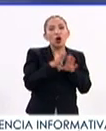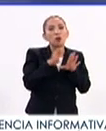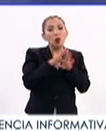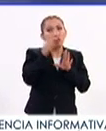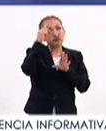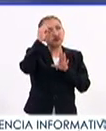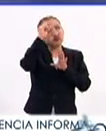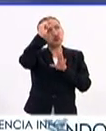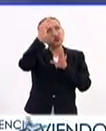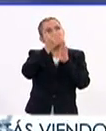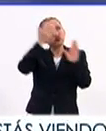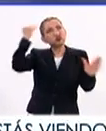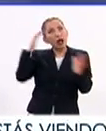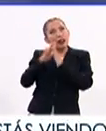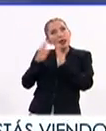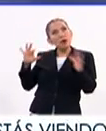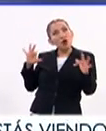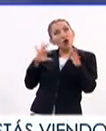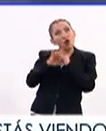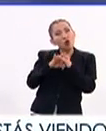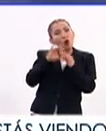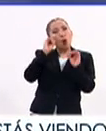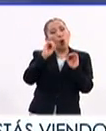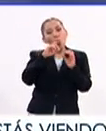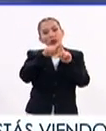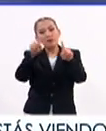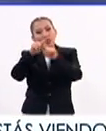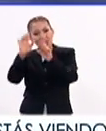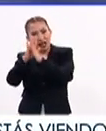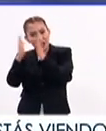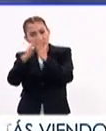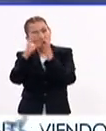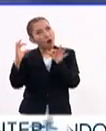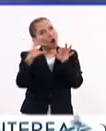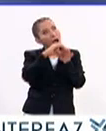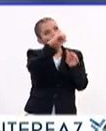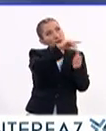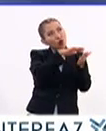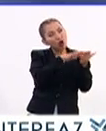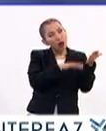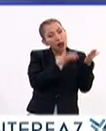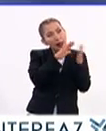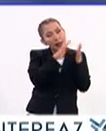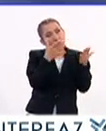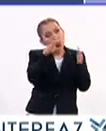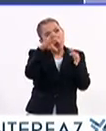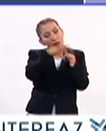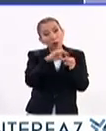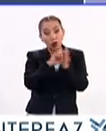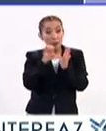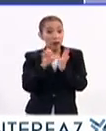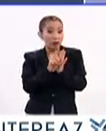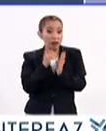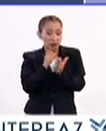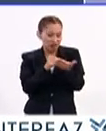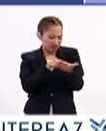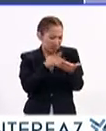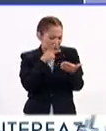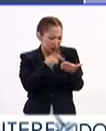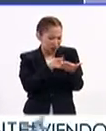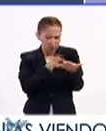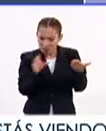tener un repertorio también de un libro con imágenes o libros que siempre tiene que acompañarnos, por ejemplo, los diccionarios, ¿no? Que